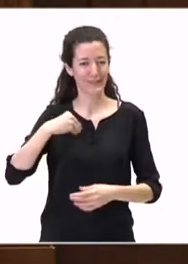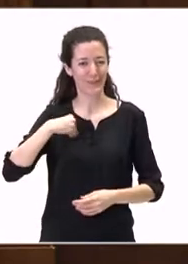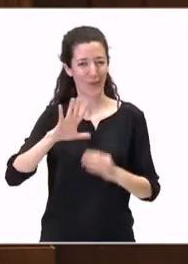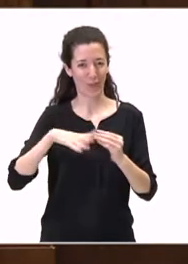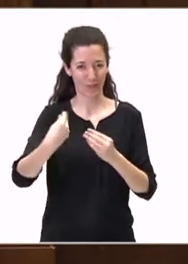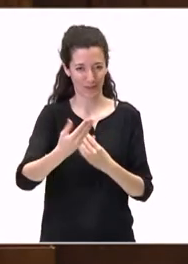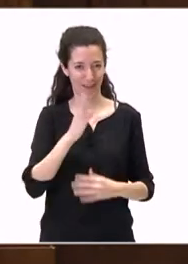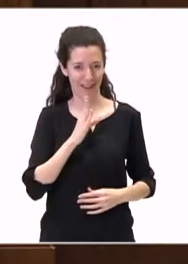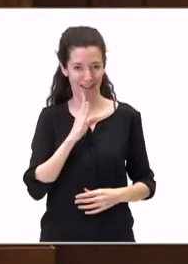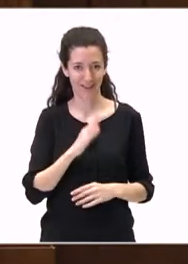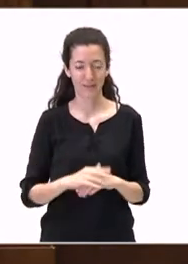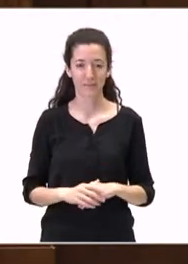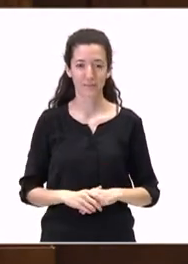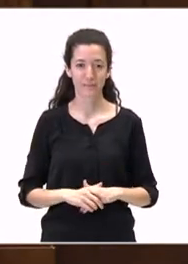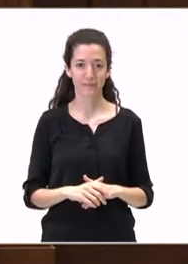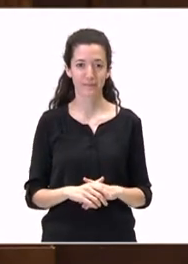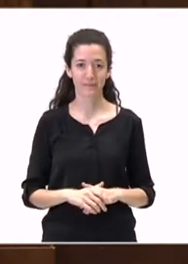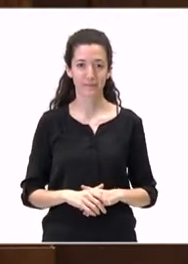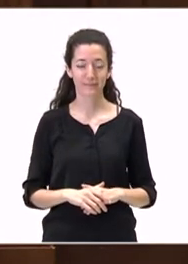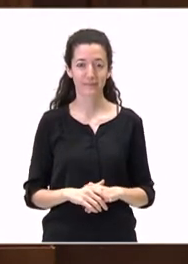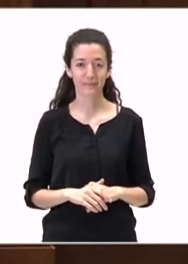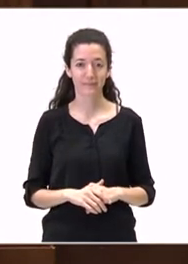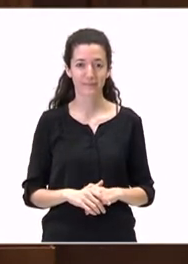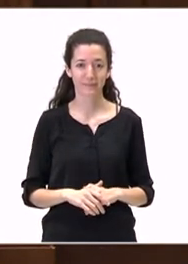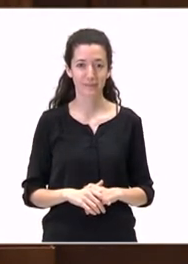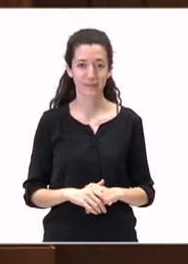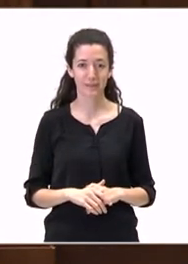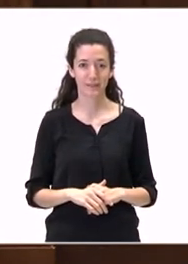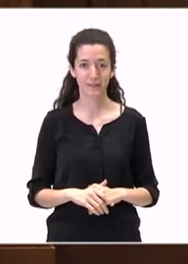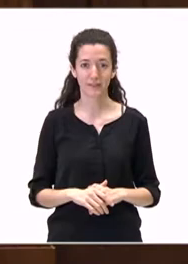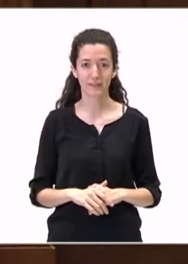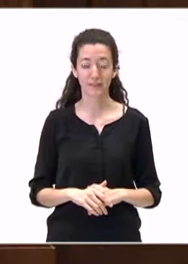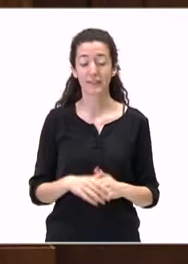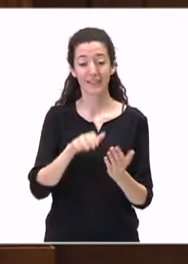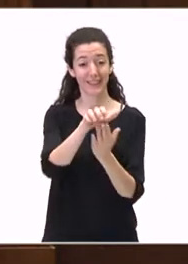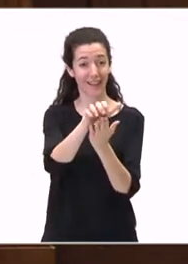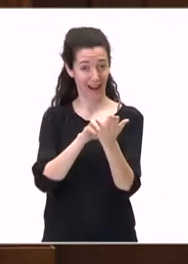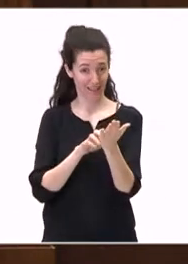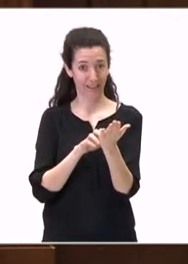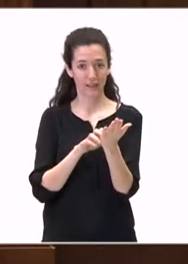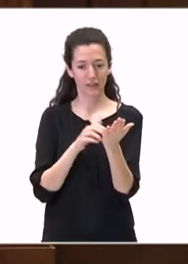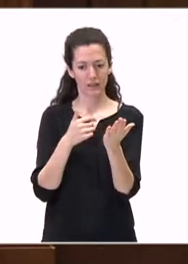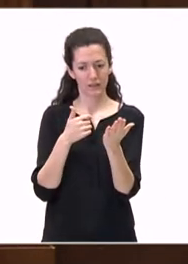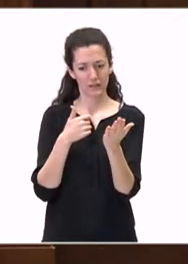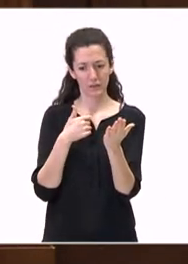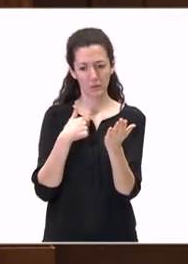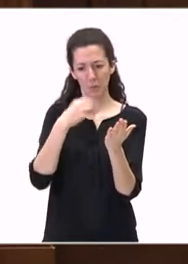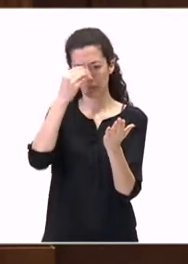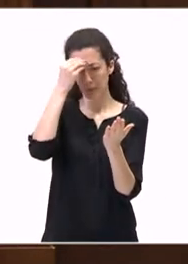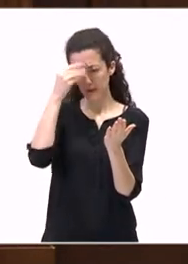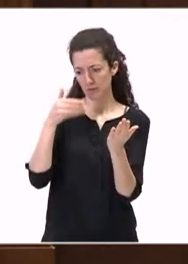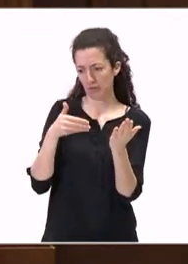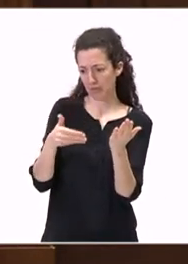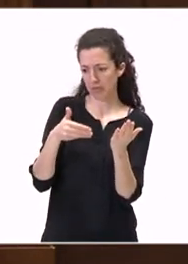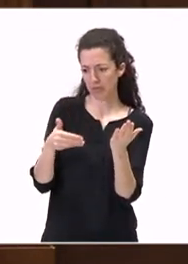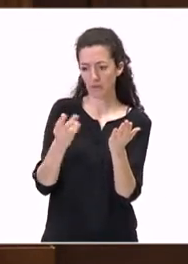Sobre la carta que no le resto trascendencia ni relevancia que la tiene, vuelvo